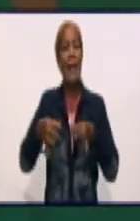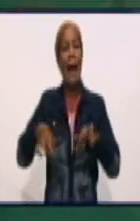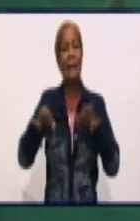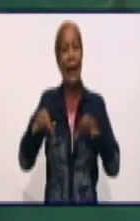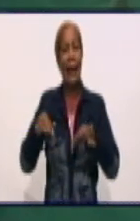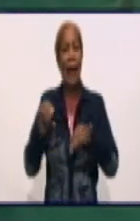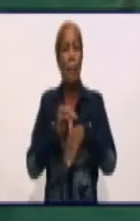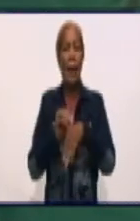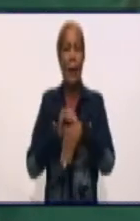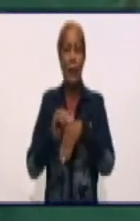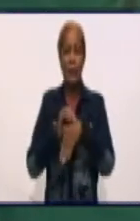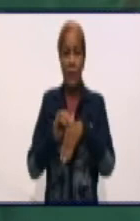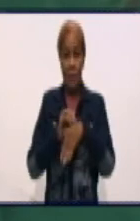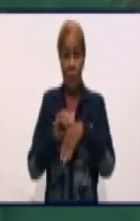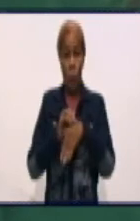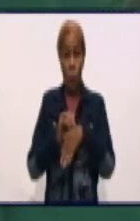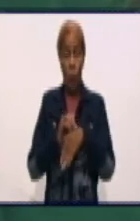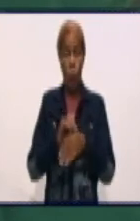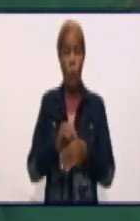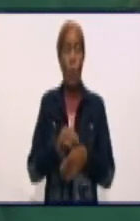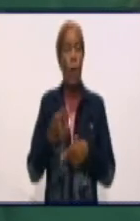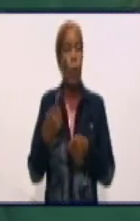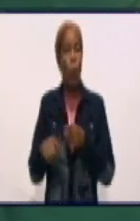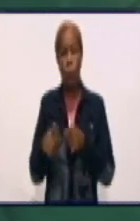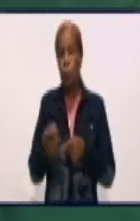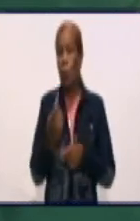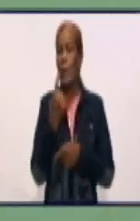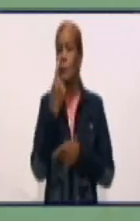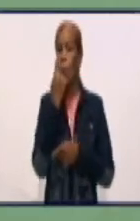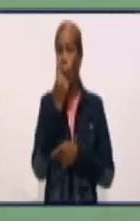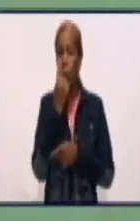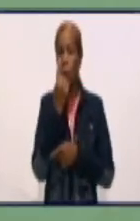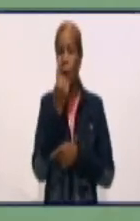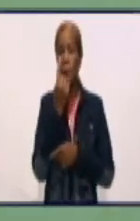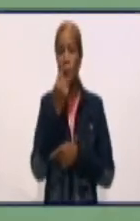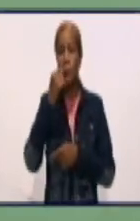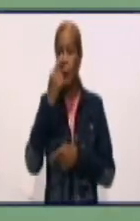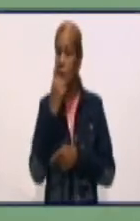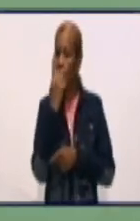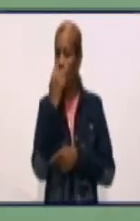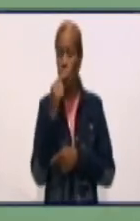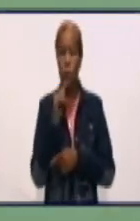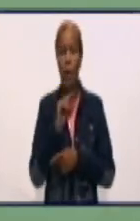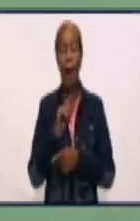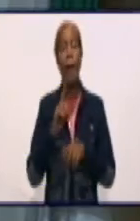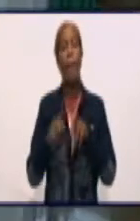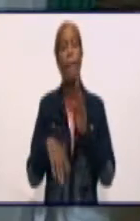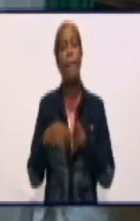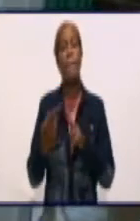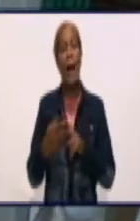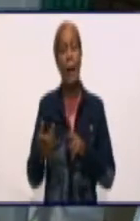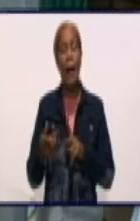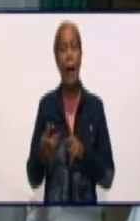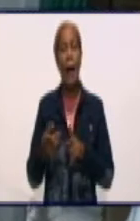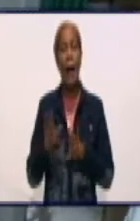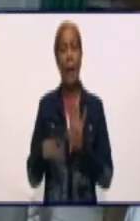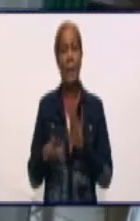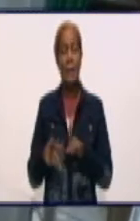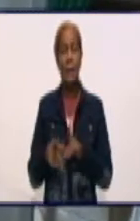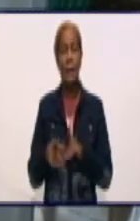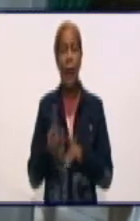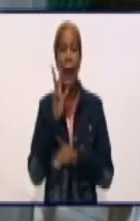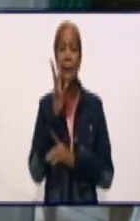para la desinfección de las sondas, del equipamiento que se usa para intervenir a un paciente.